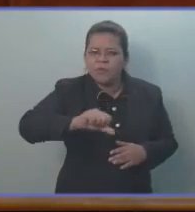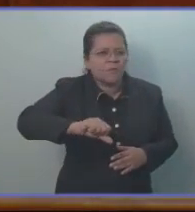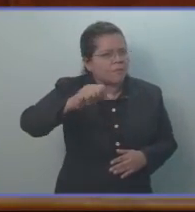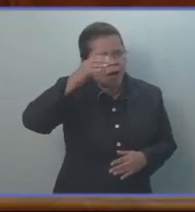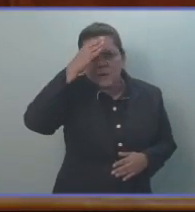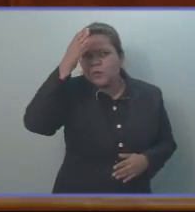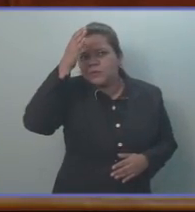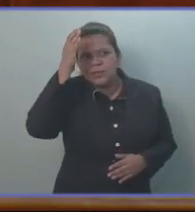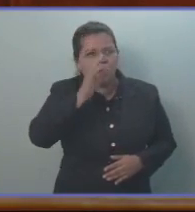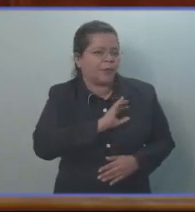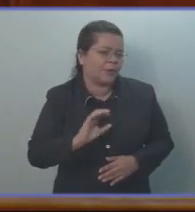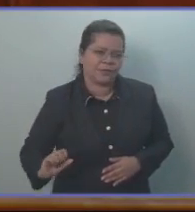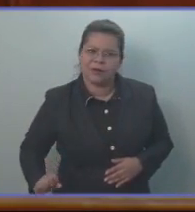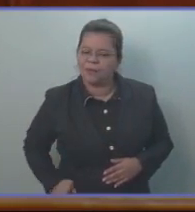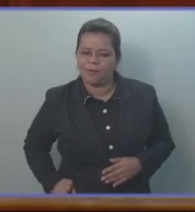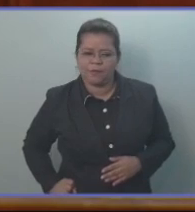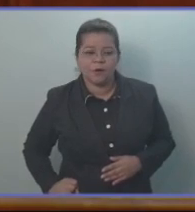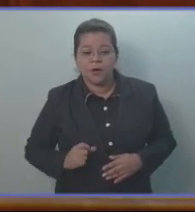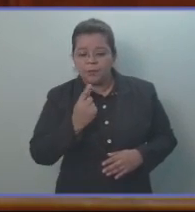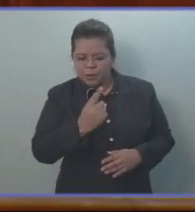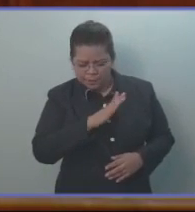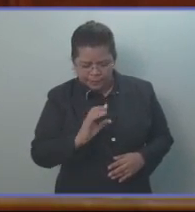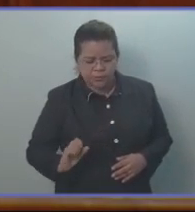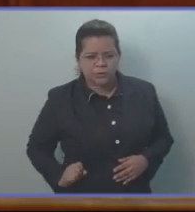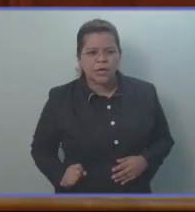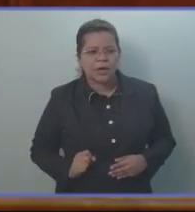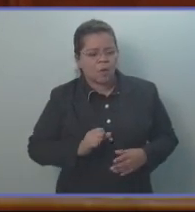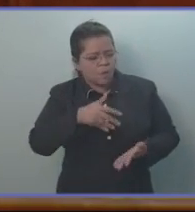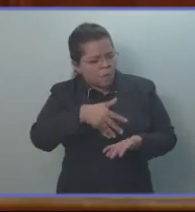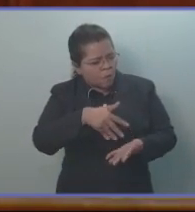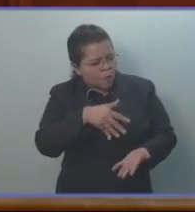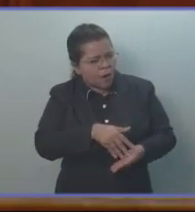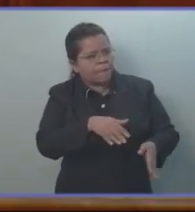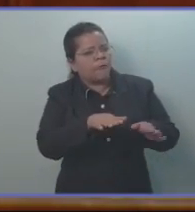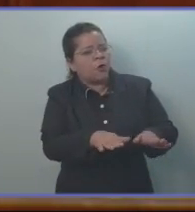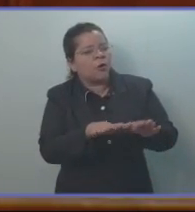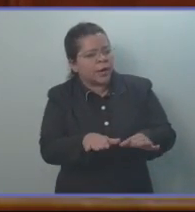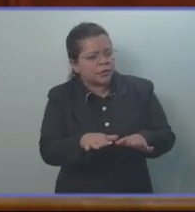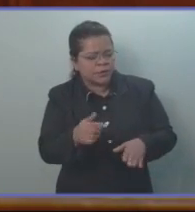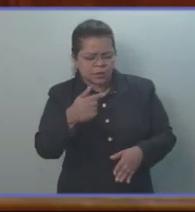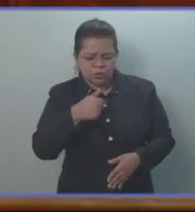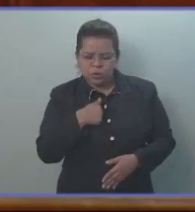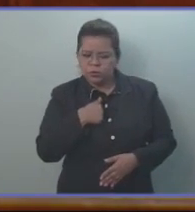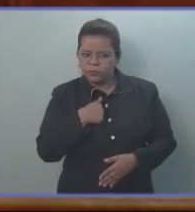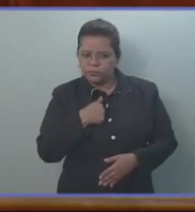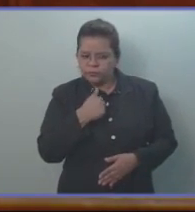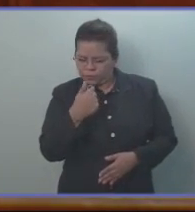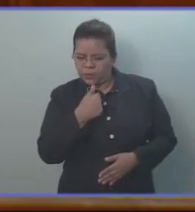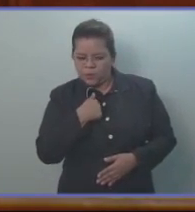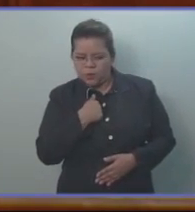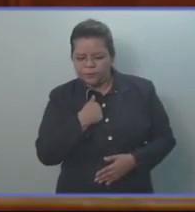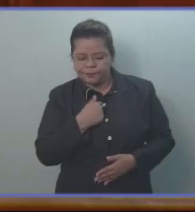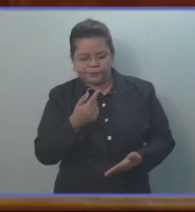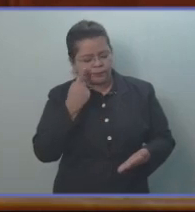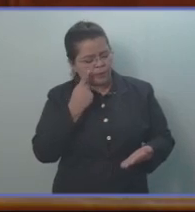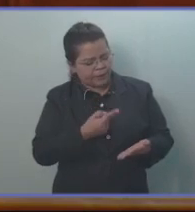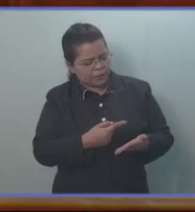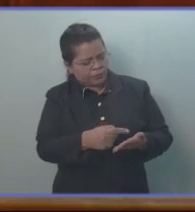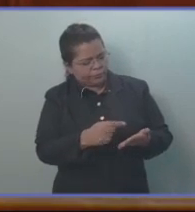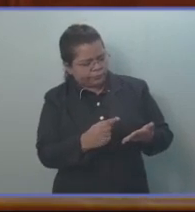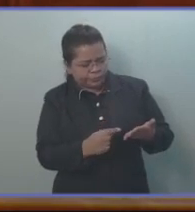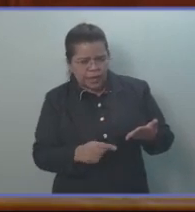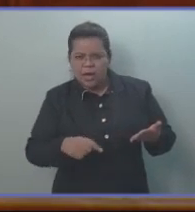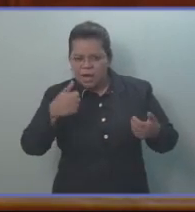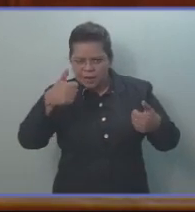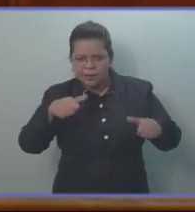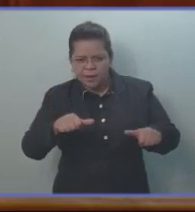salvadoreños, porque los salvadoreños somos un pueblo agradecido. Yo estaba revisando la historia de algunos decretos que se han